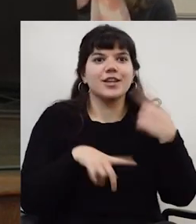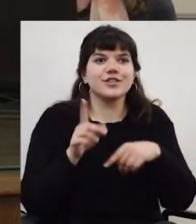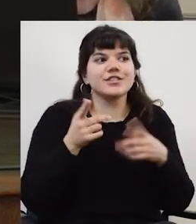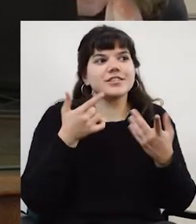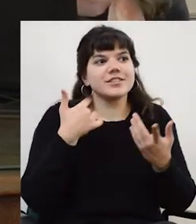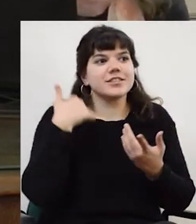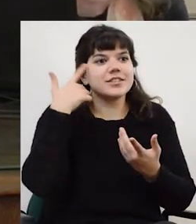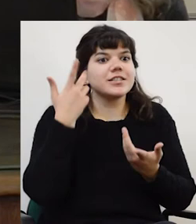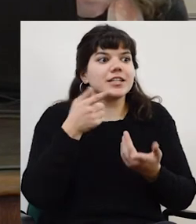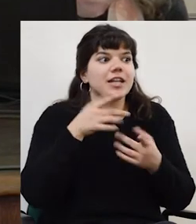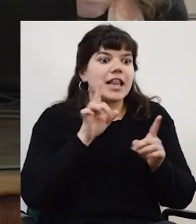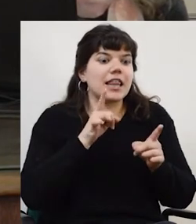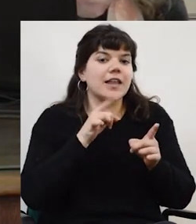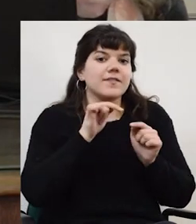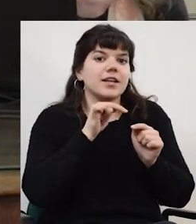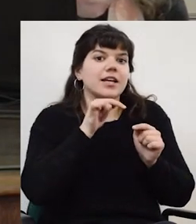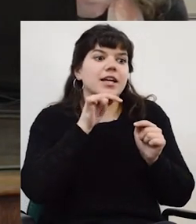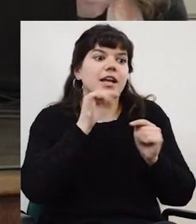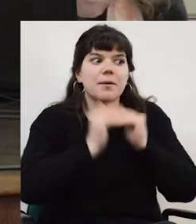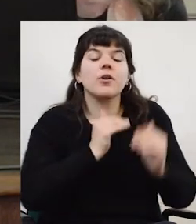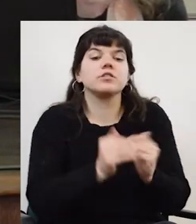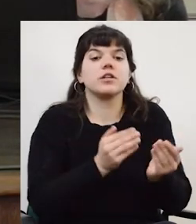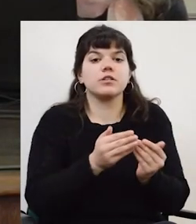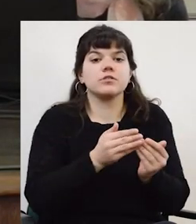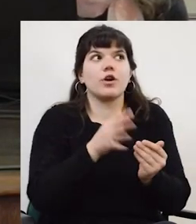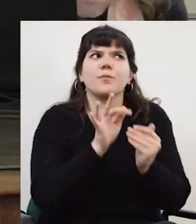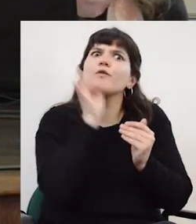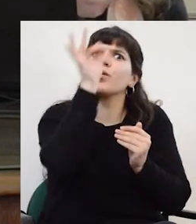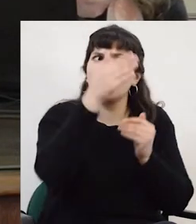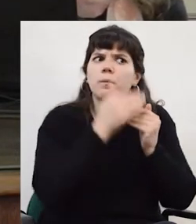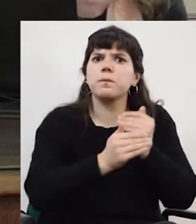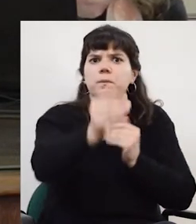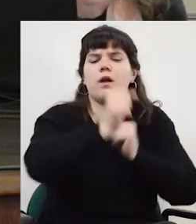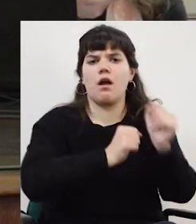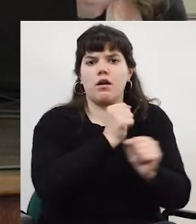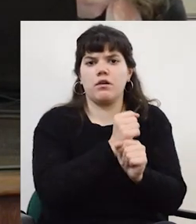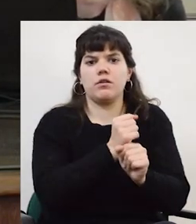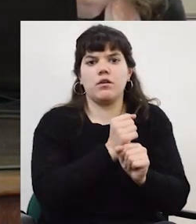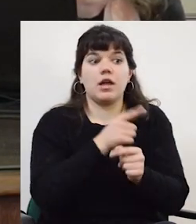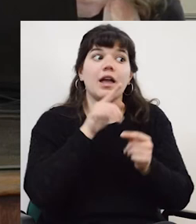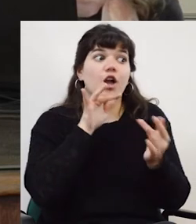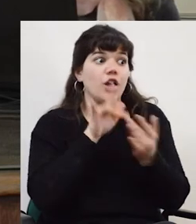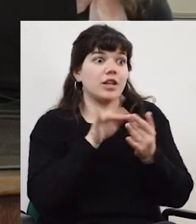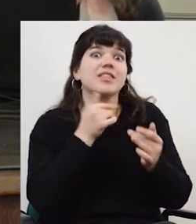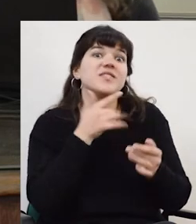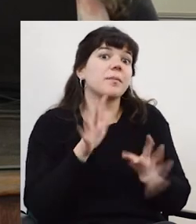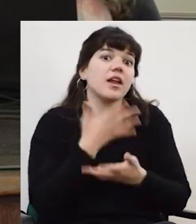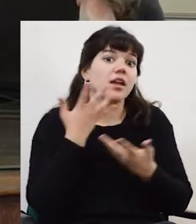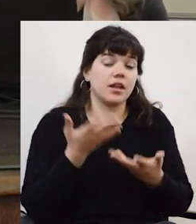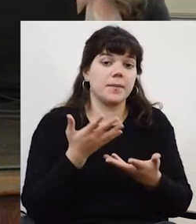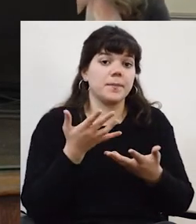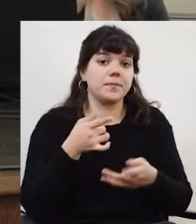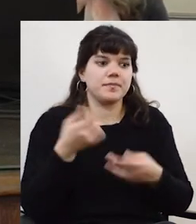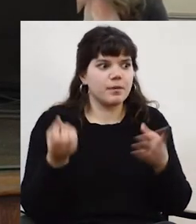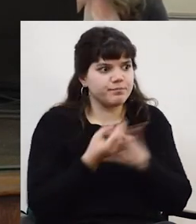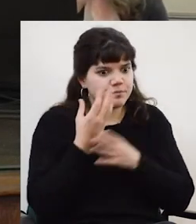nosotros lo atravesamos eso y es un proceso a largo plazo y las redes, en ese caso, lo que nos ha servido es para